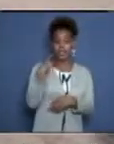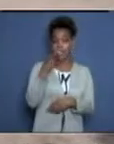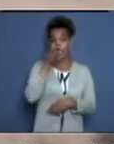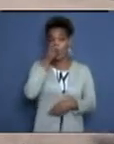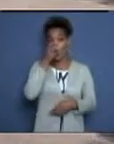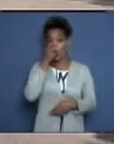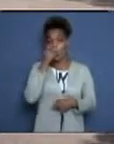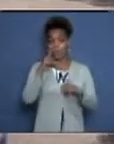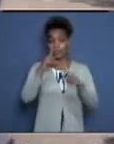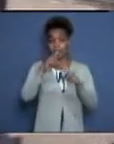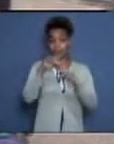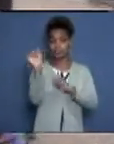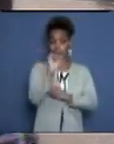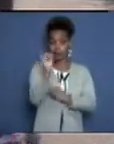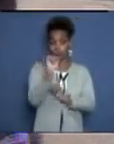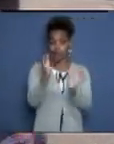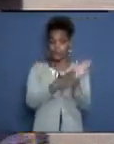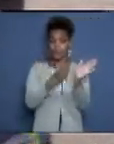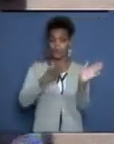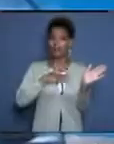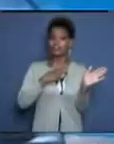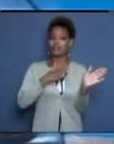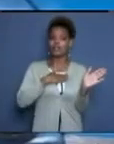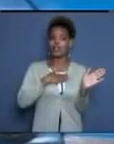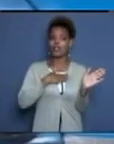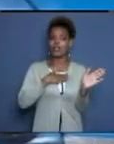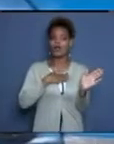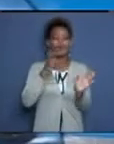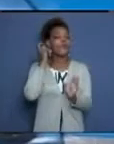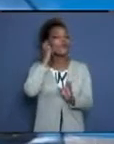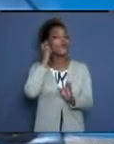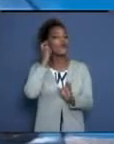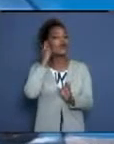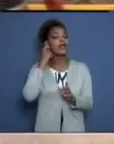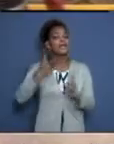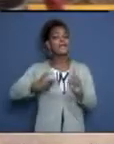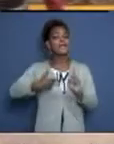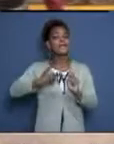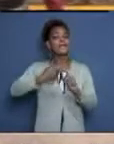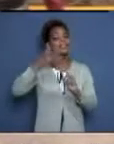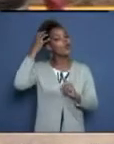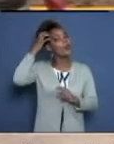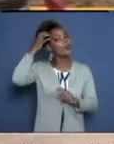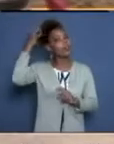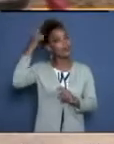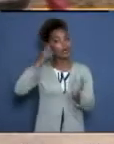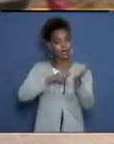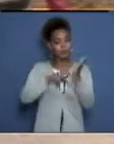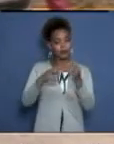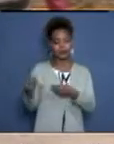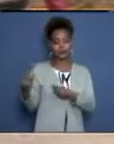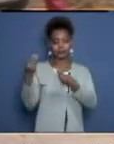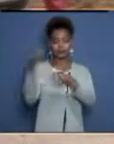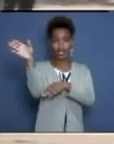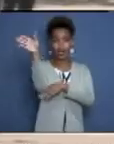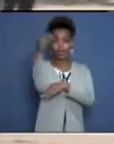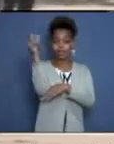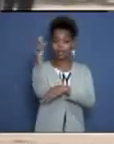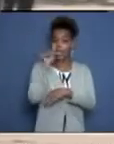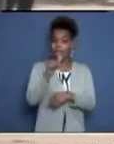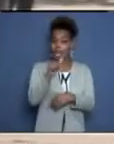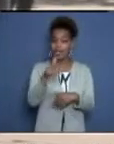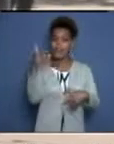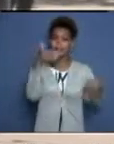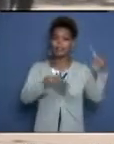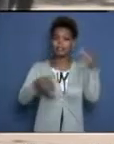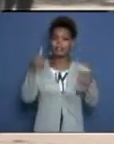transportista privado, recibió el estandarte de manos de Junia Pérez Hernández, vicegobernadora de la provincia. El abanderamiento contó también con la